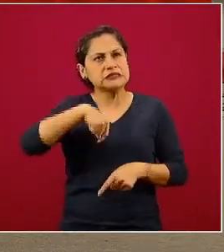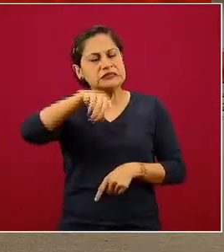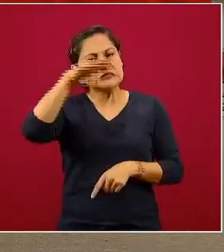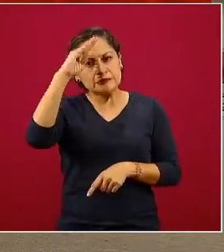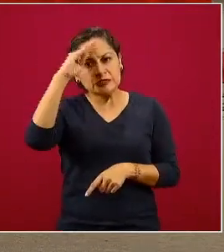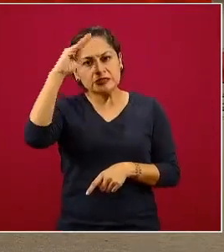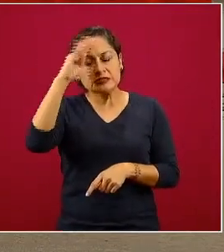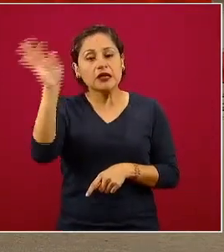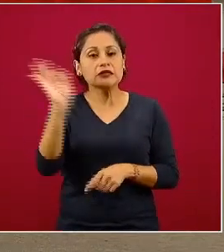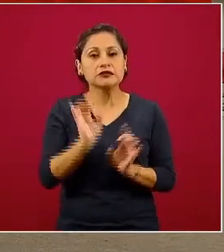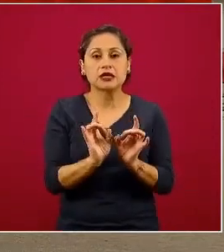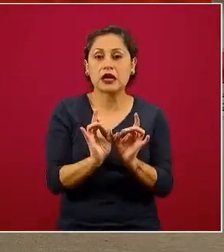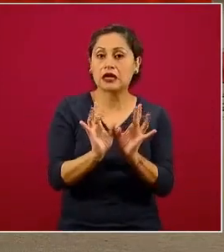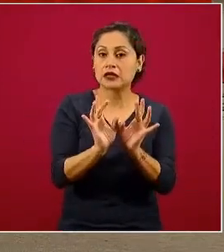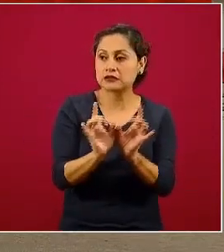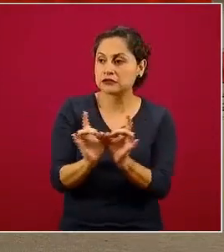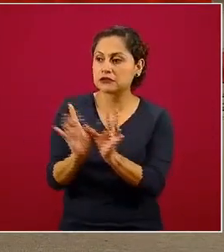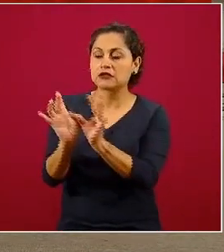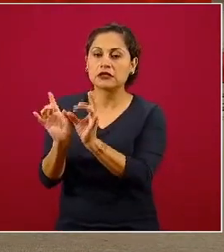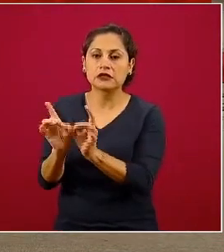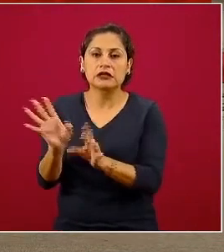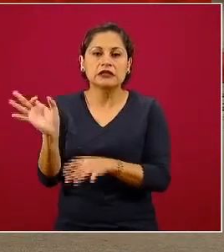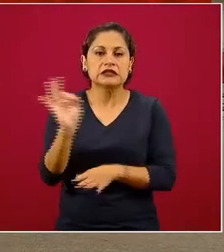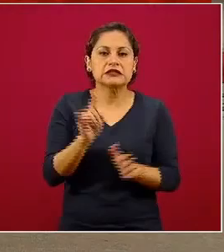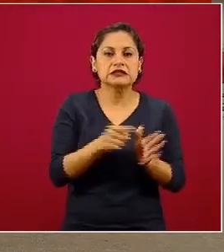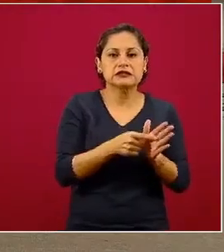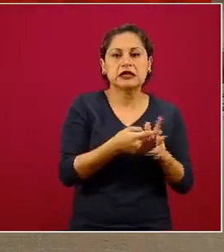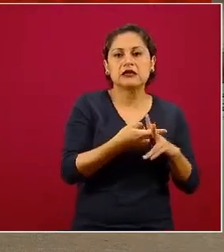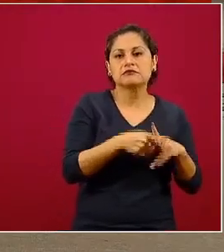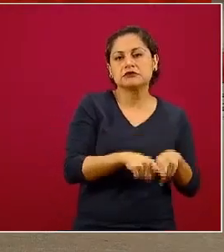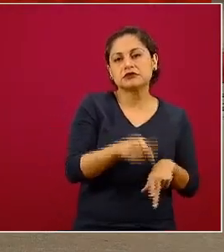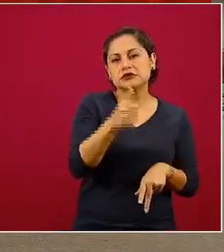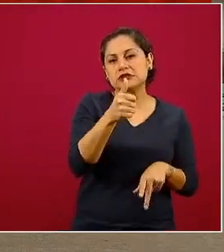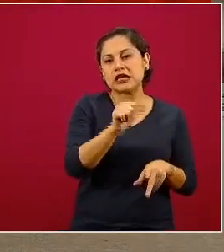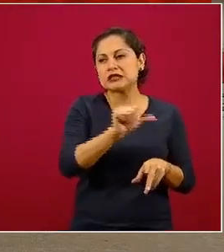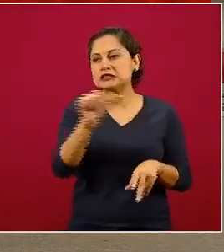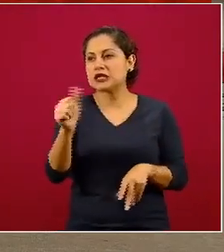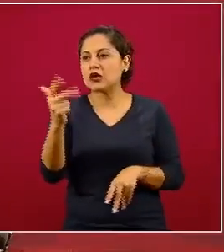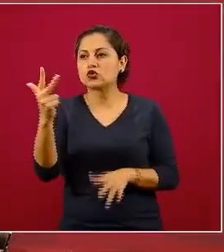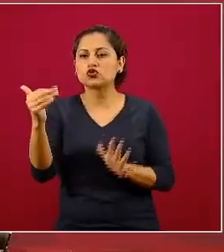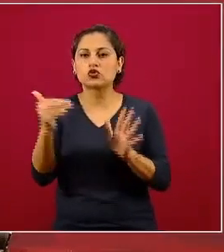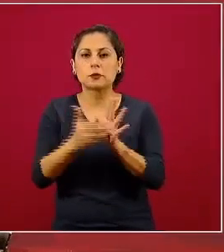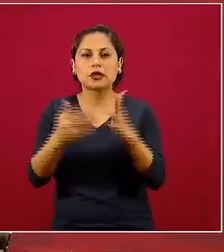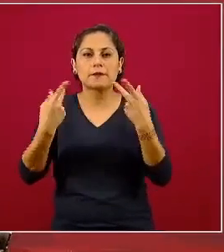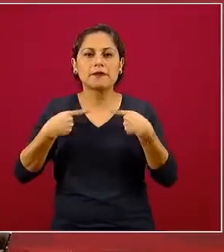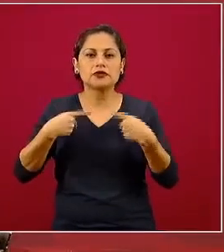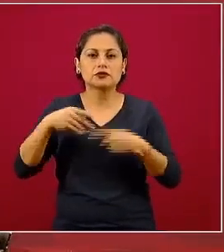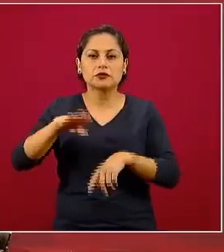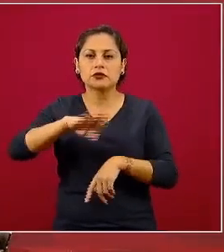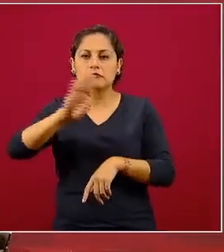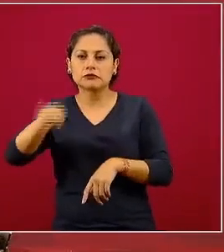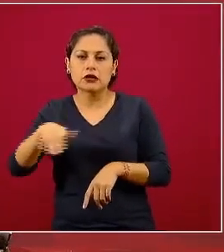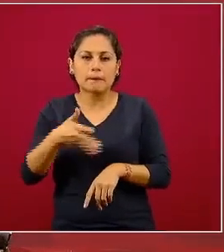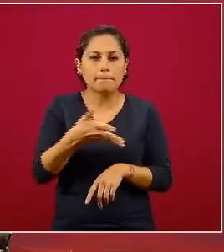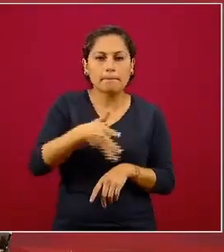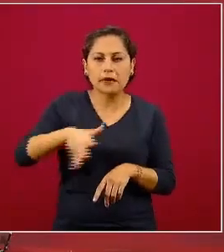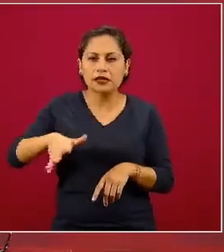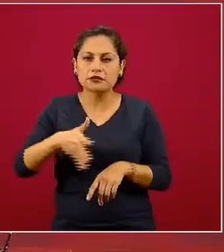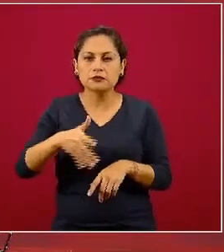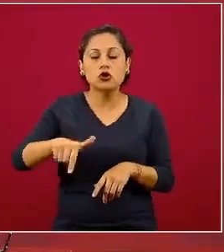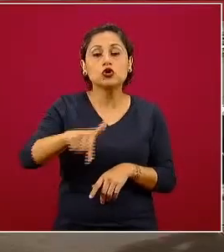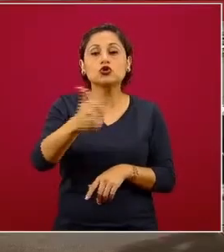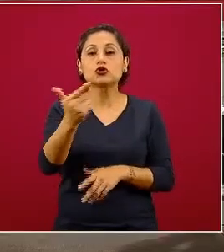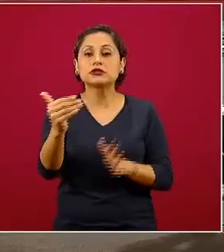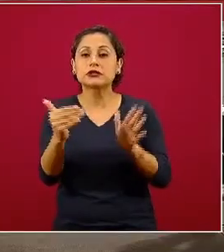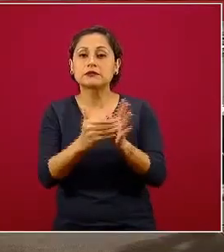que podríamos tener desde seis u ocho mil personas que perdieran la vida, una media de doce mil quinientas